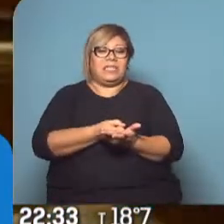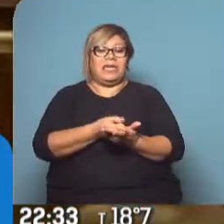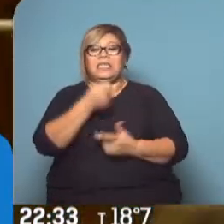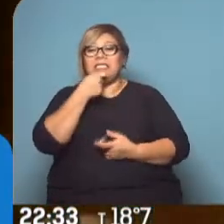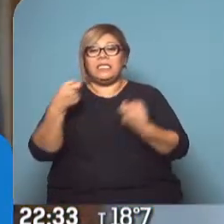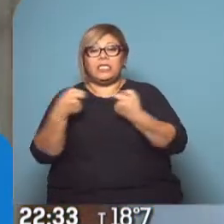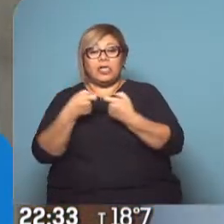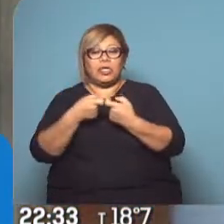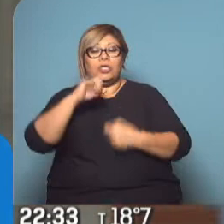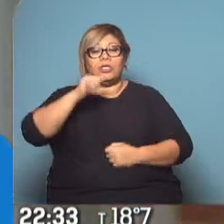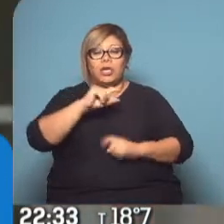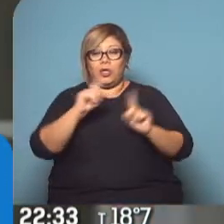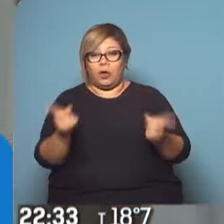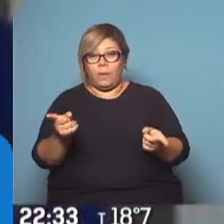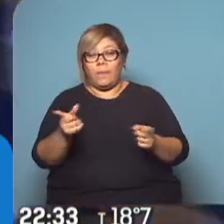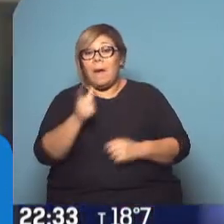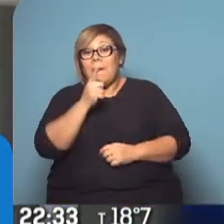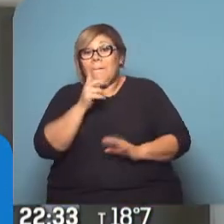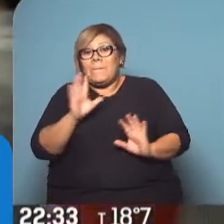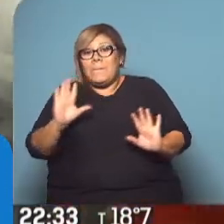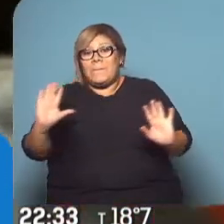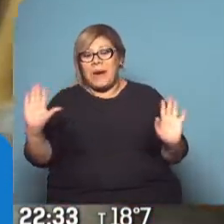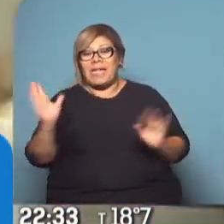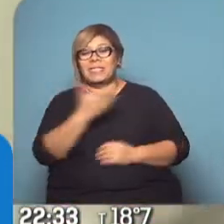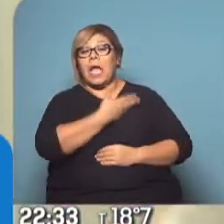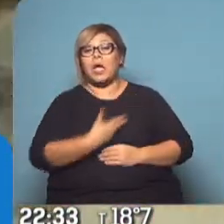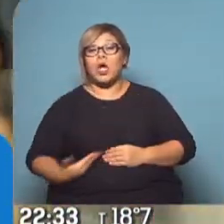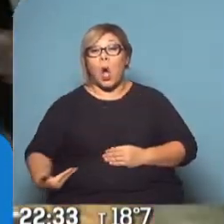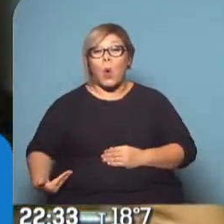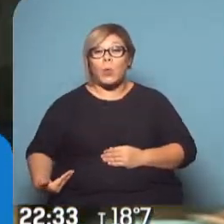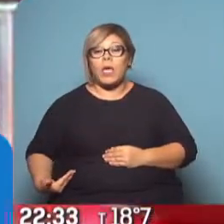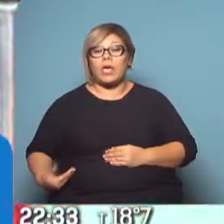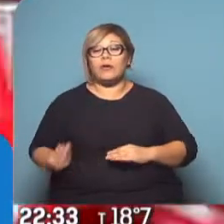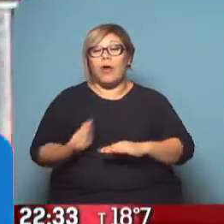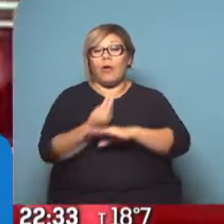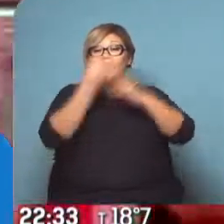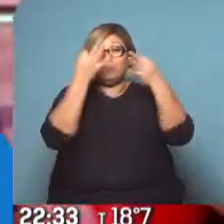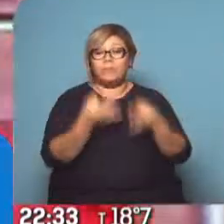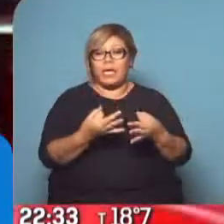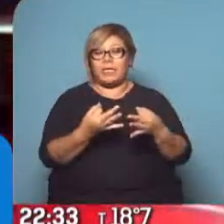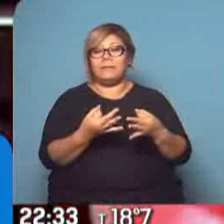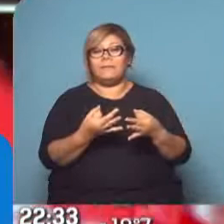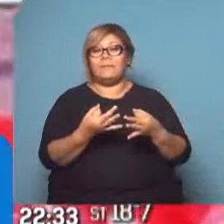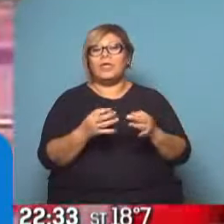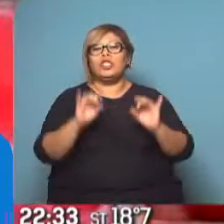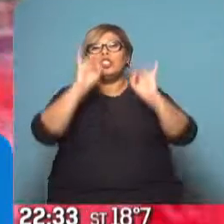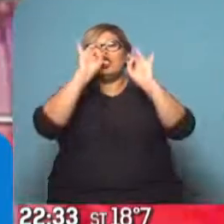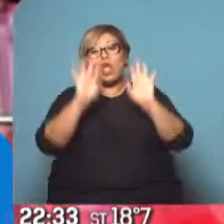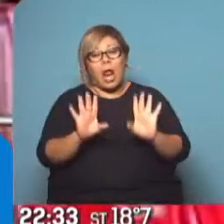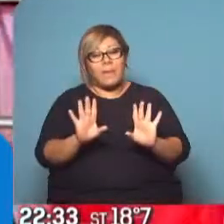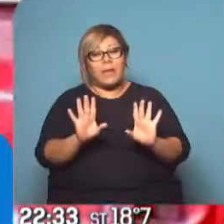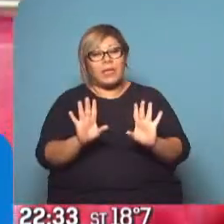Todo hace prever que el camino para la formación de gobierno en España será, una vez más, ardo